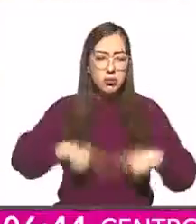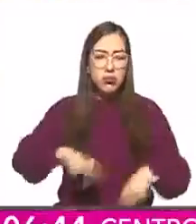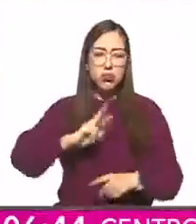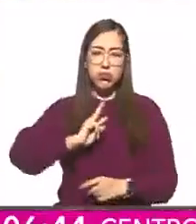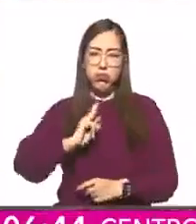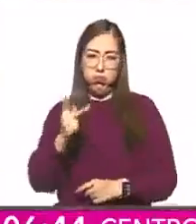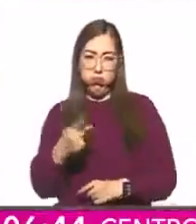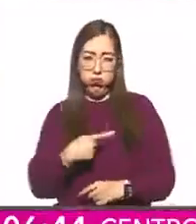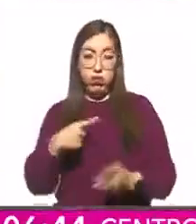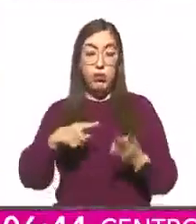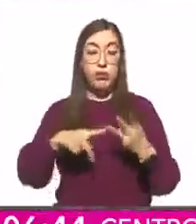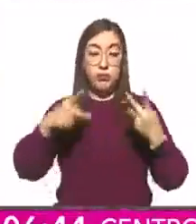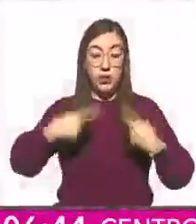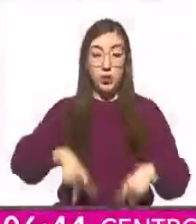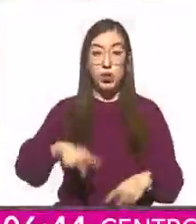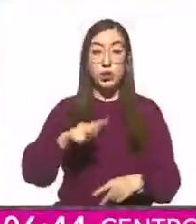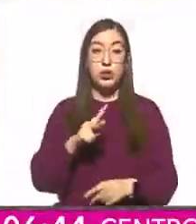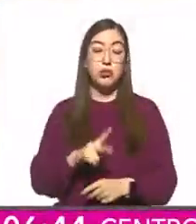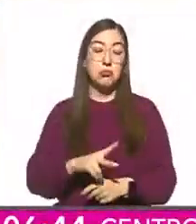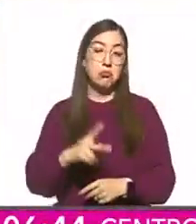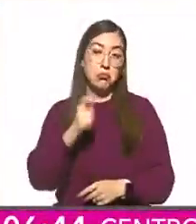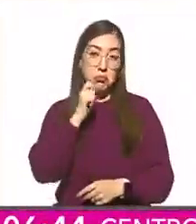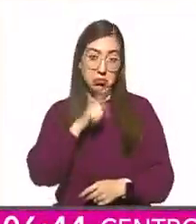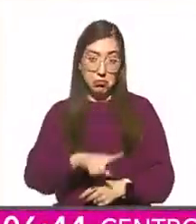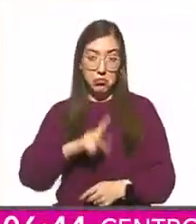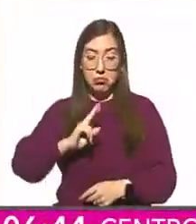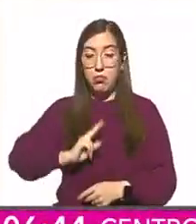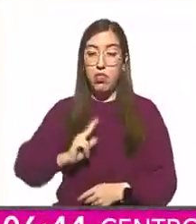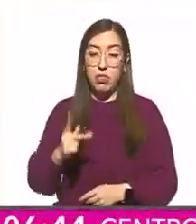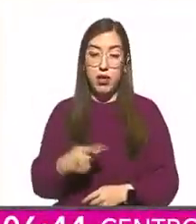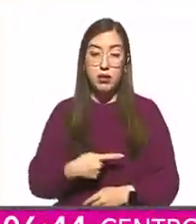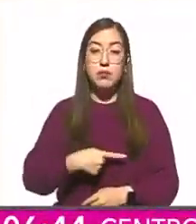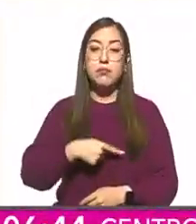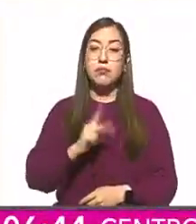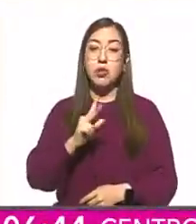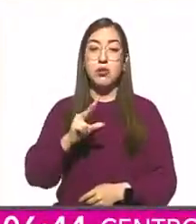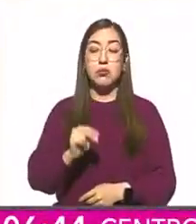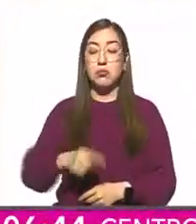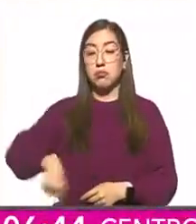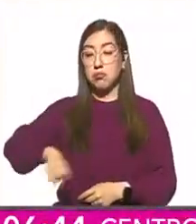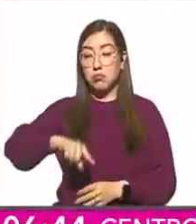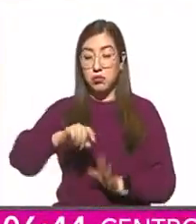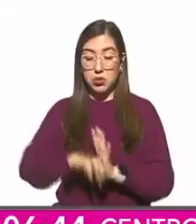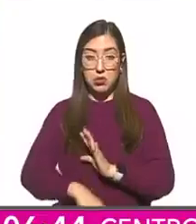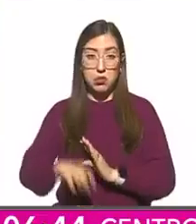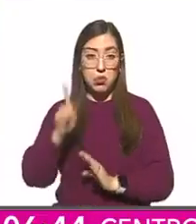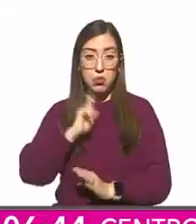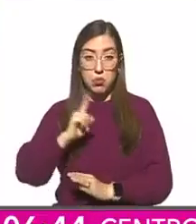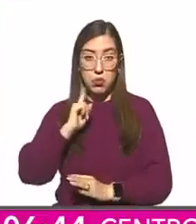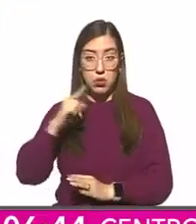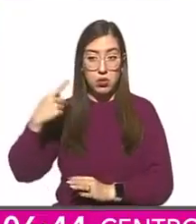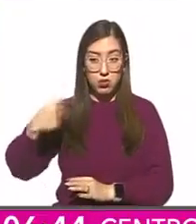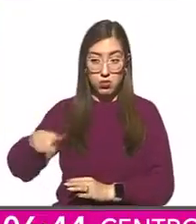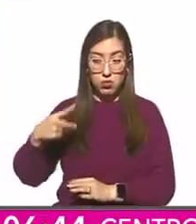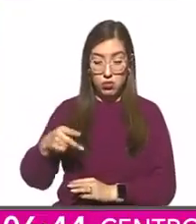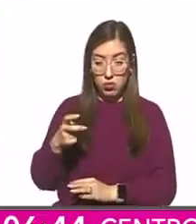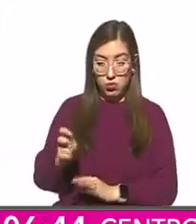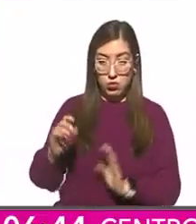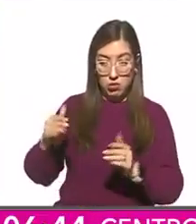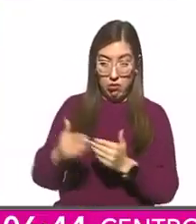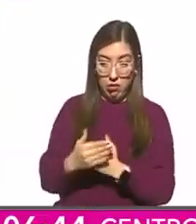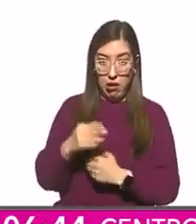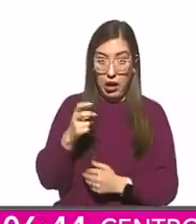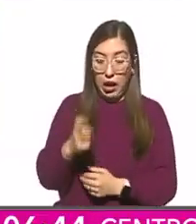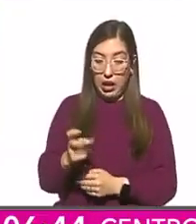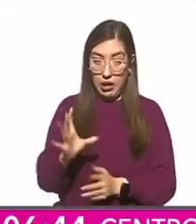Pero no hacia las mujeres cis, que son las mujeres que se identifican con el género asignado en el nacimiento,